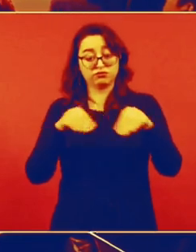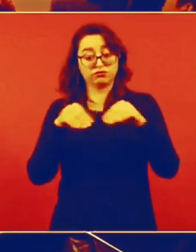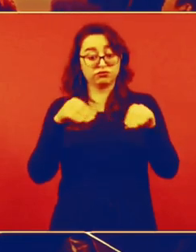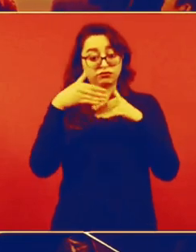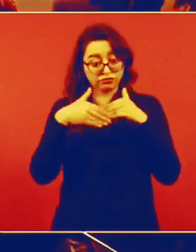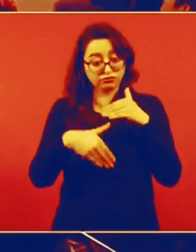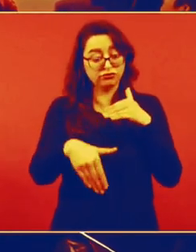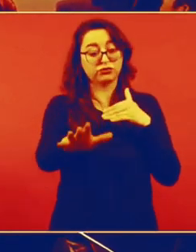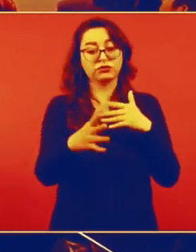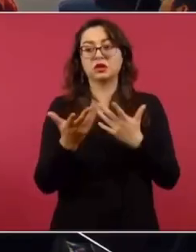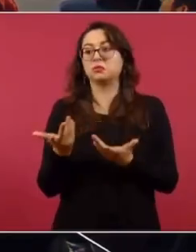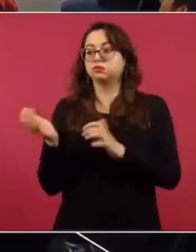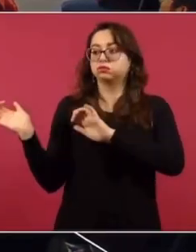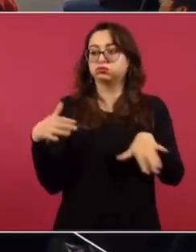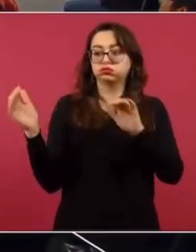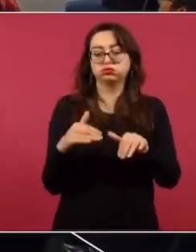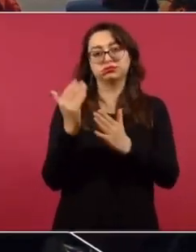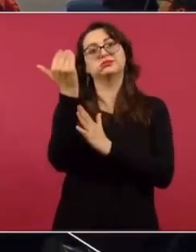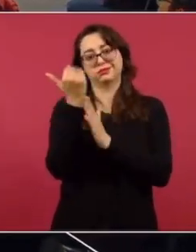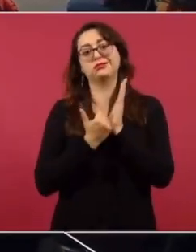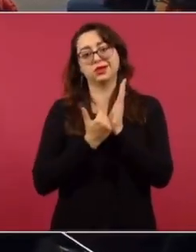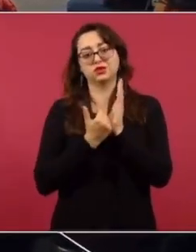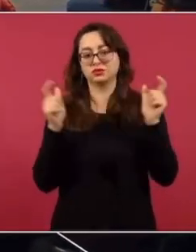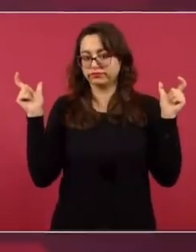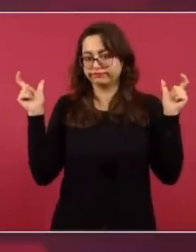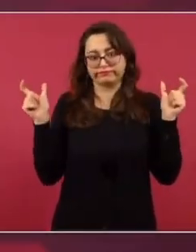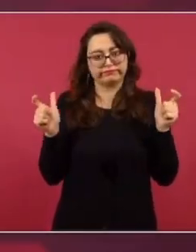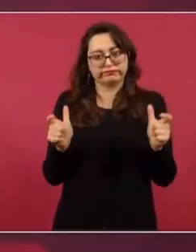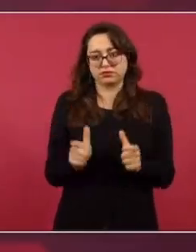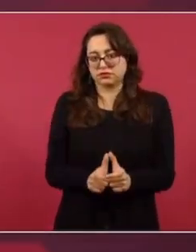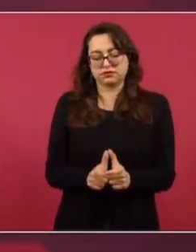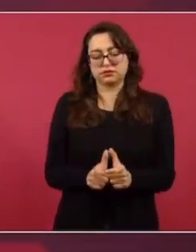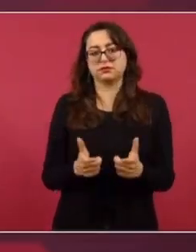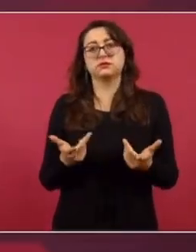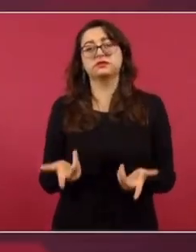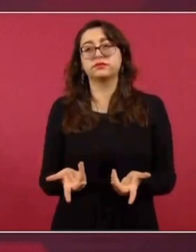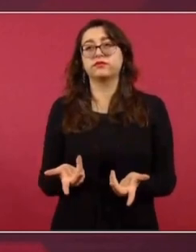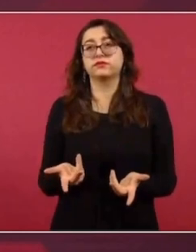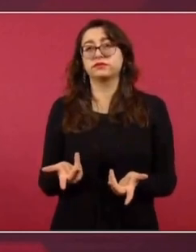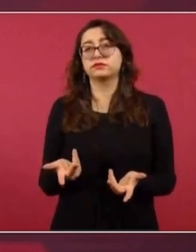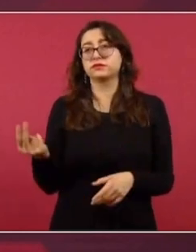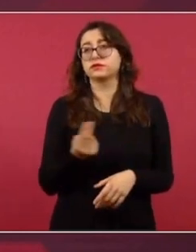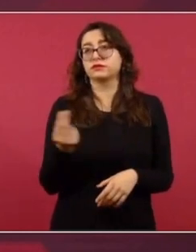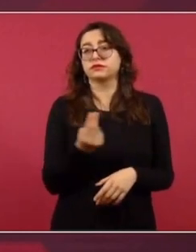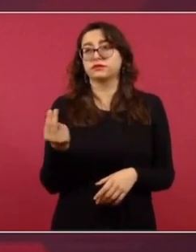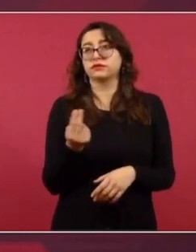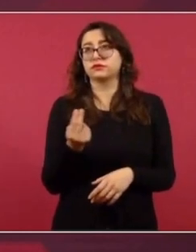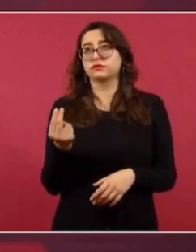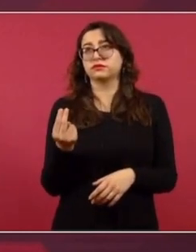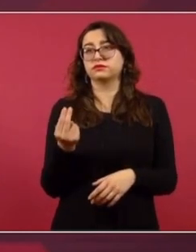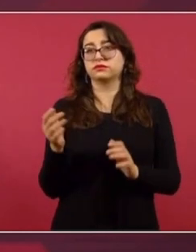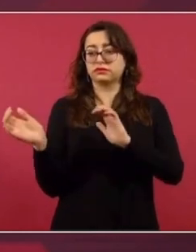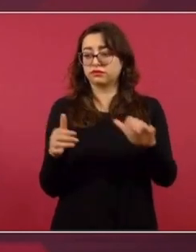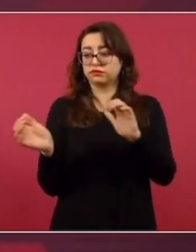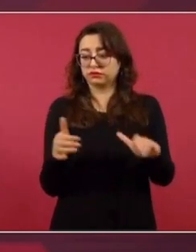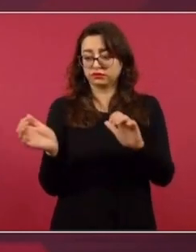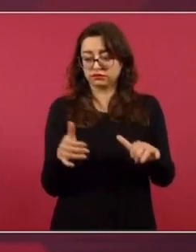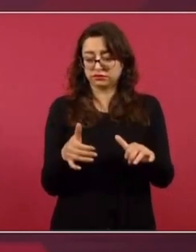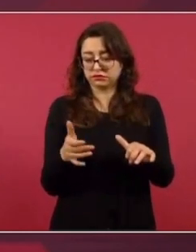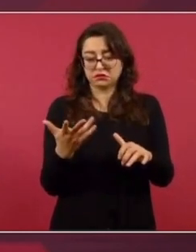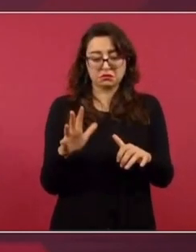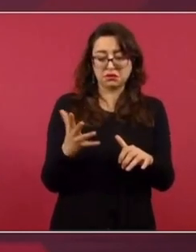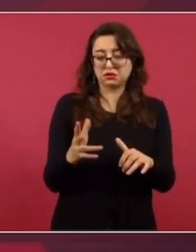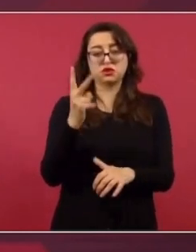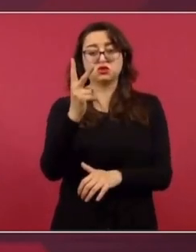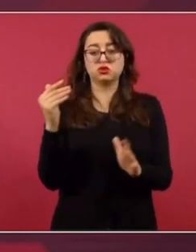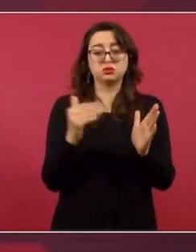ya está en periodo de pruebas la refinería y ya no se van a requerir tantos trabajadores. Estamos hablando de esos 20, 25 mil trabajadores que se van a reducir